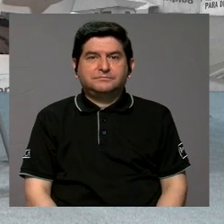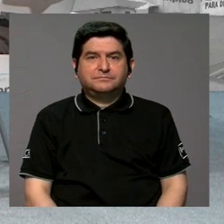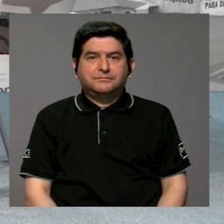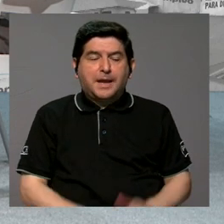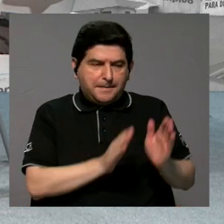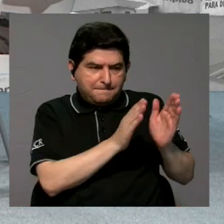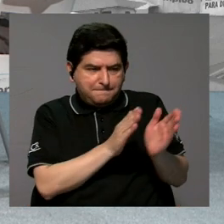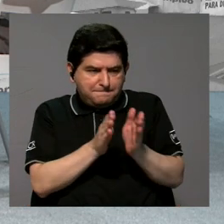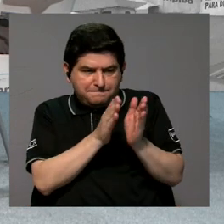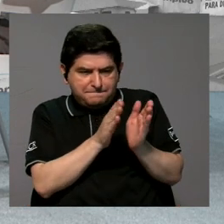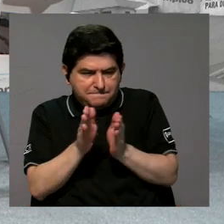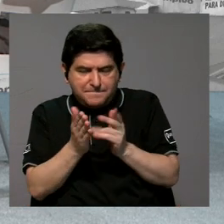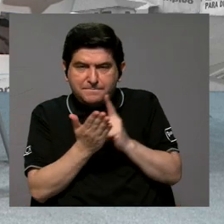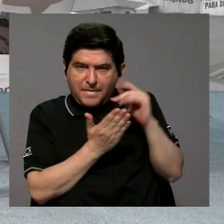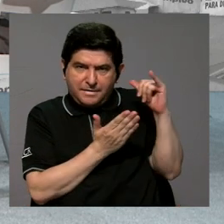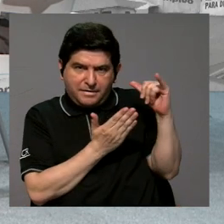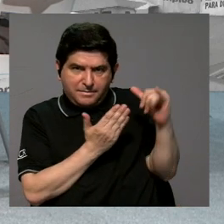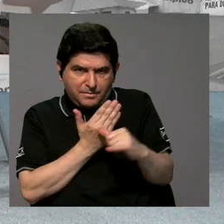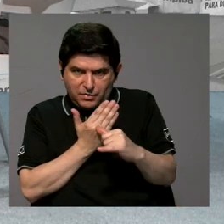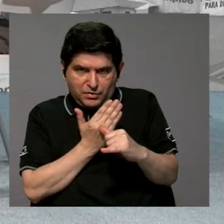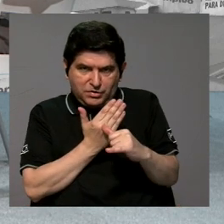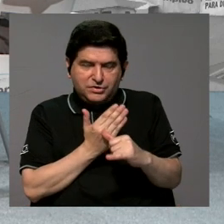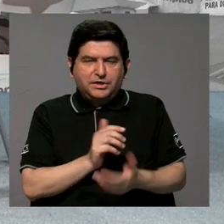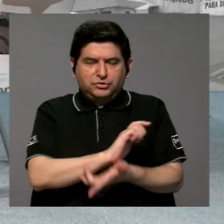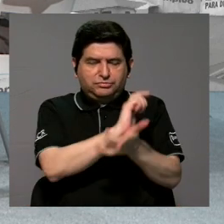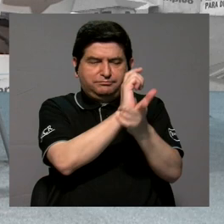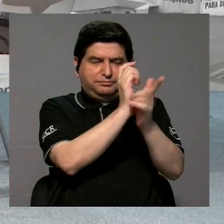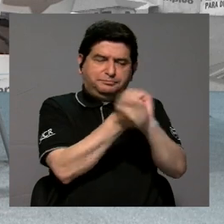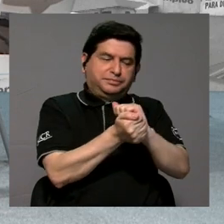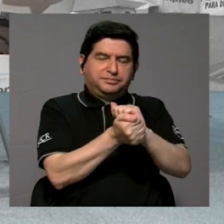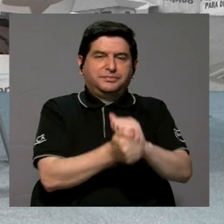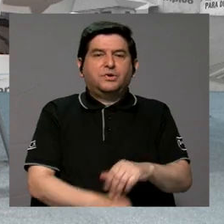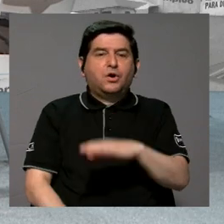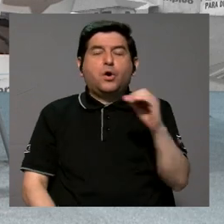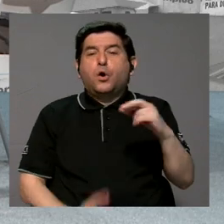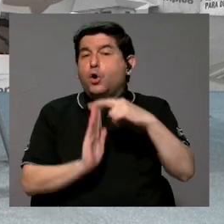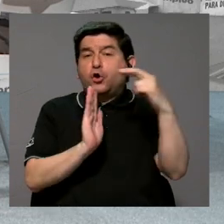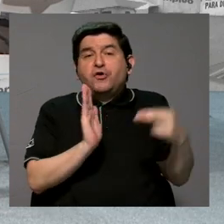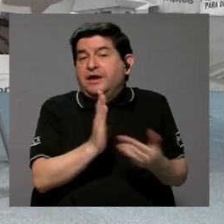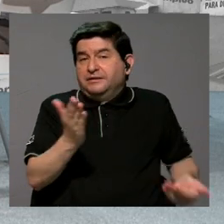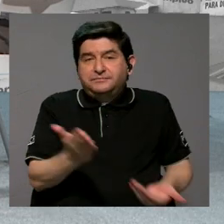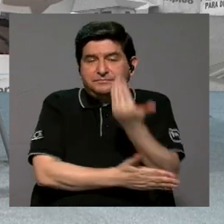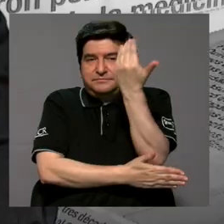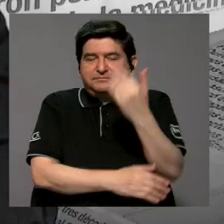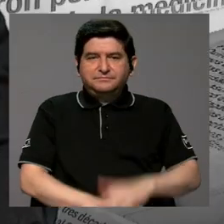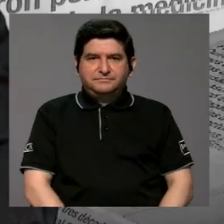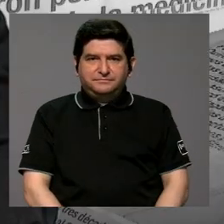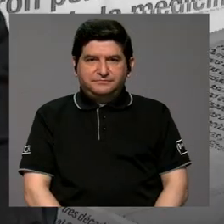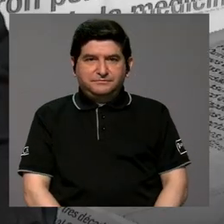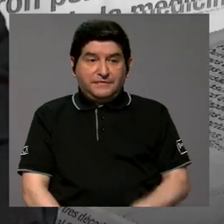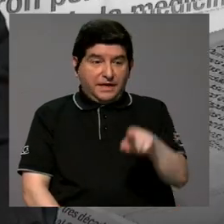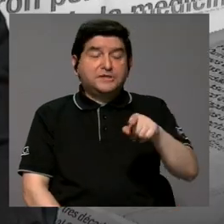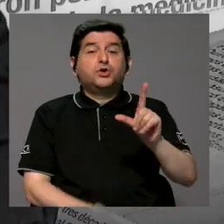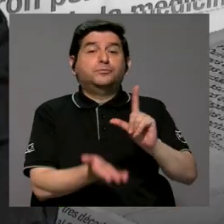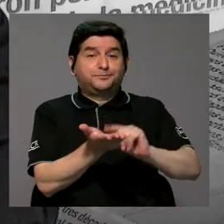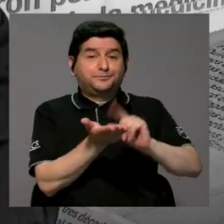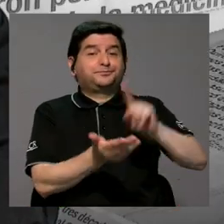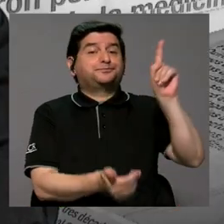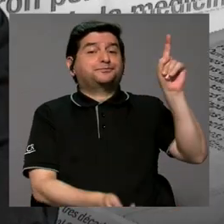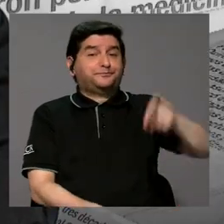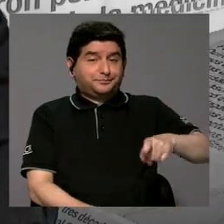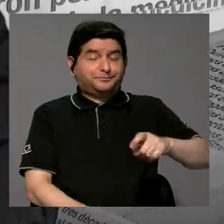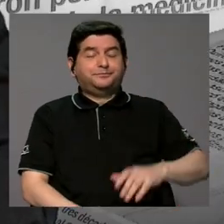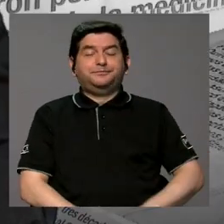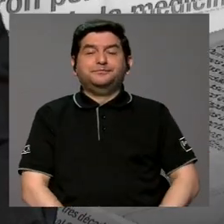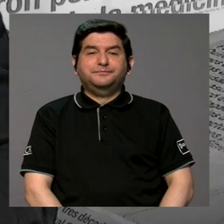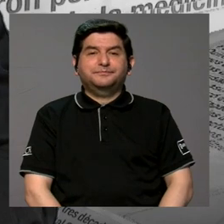digamoslo así se arma un proyecto de reforma lo que sea o es un reglamento nuevo eso tiene que salir a publicación